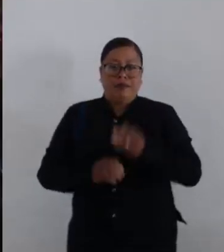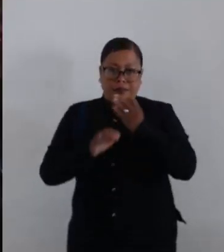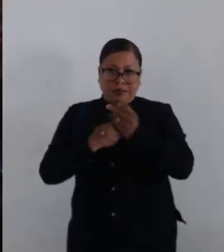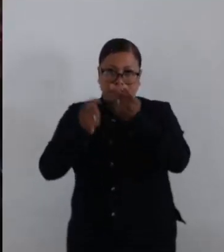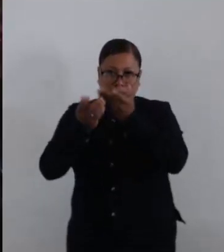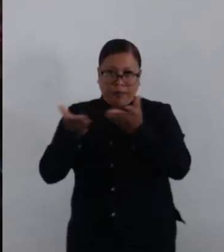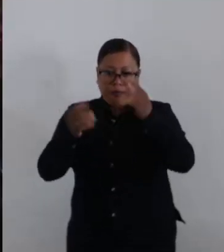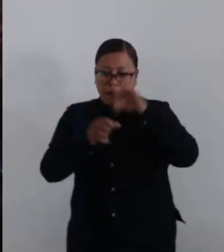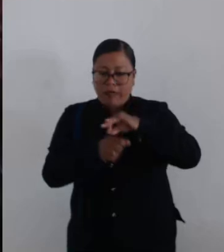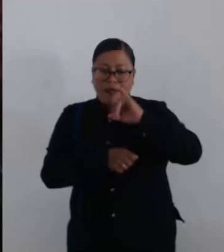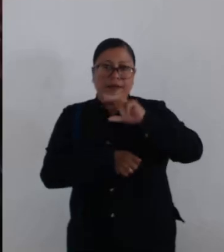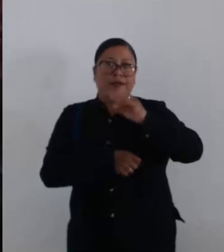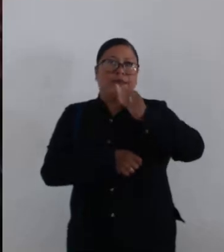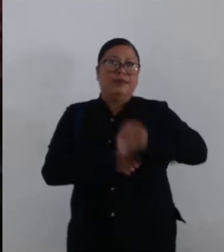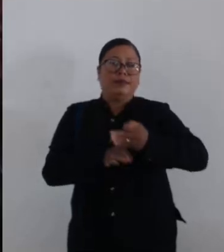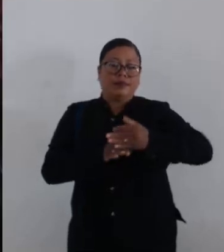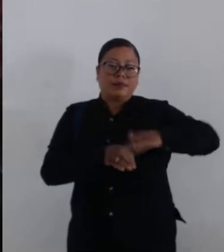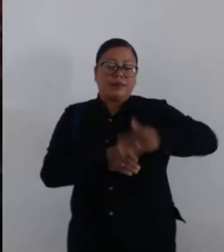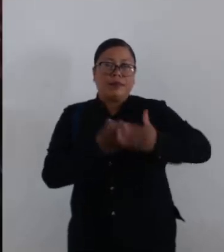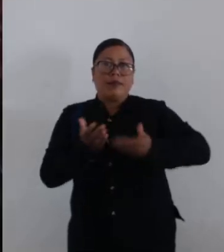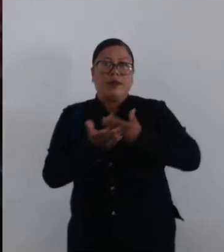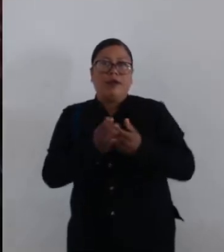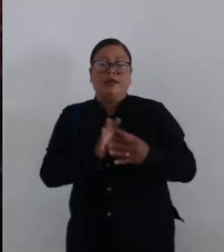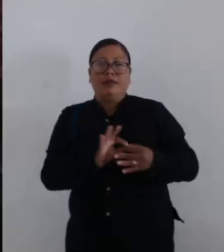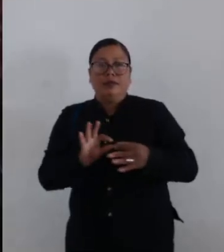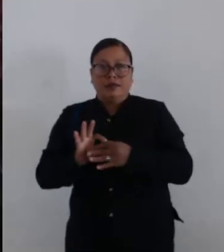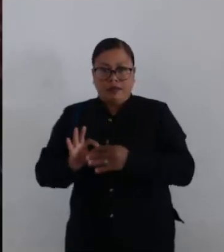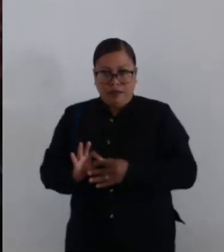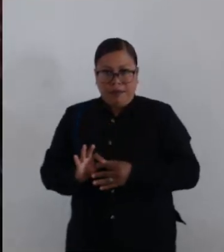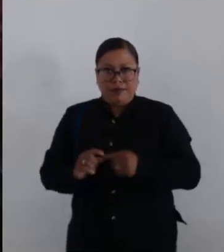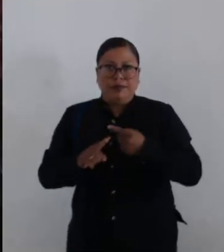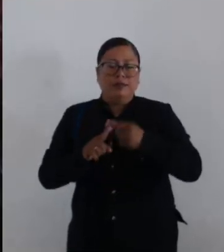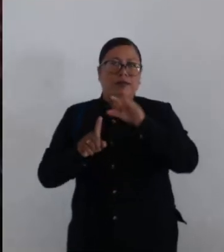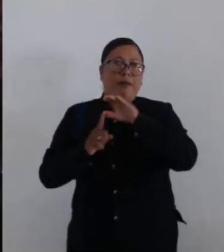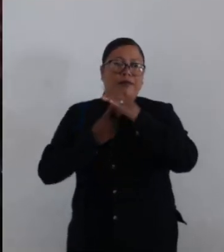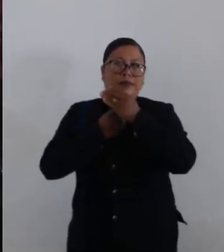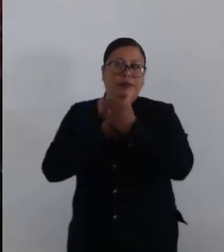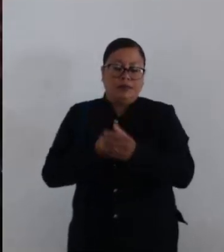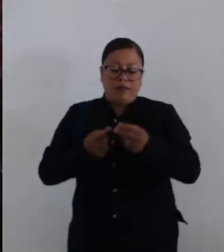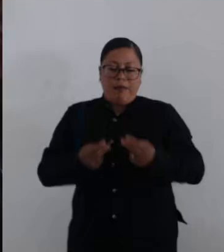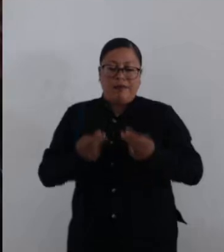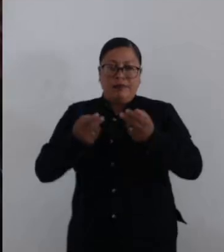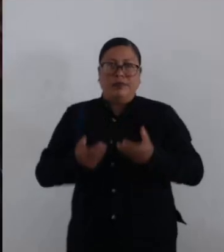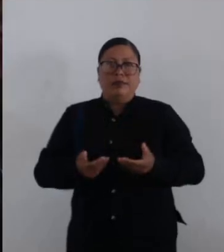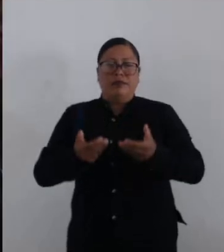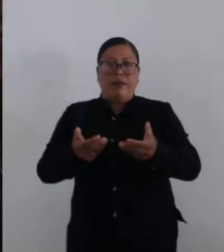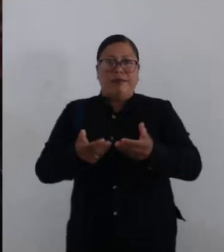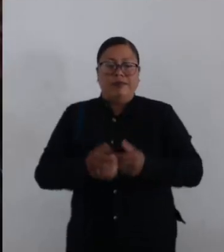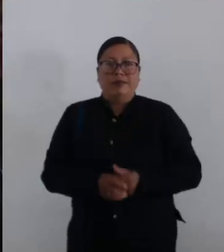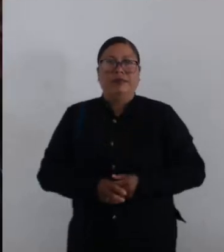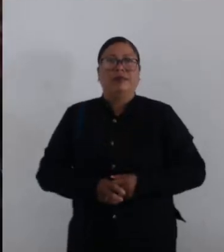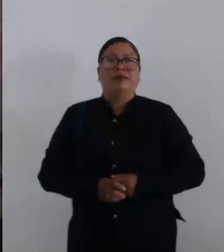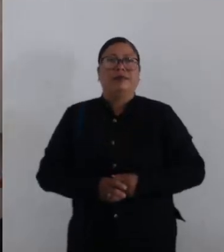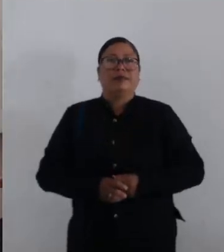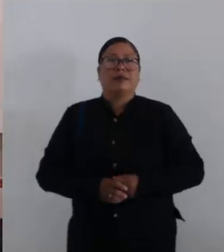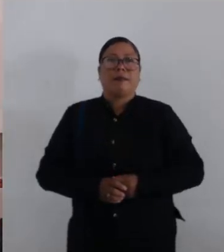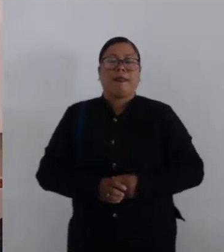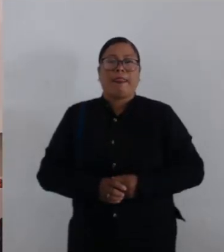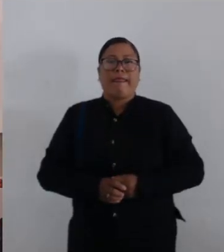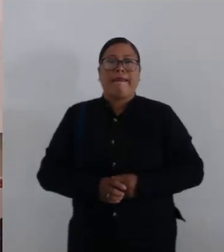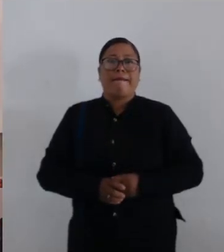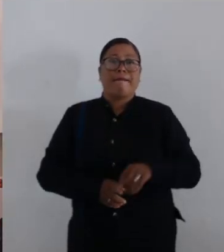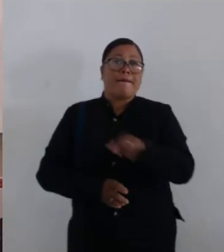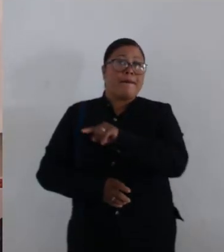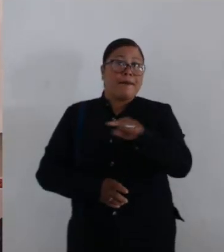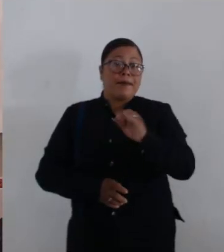votación económica, se pregunta si es de aprobarse el dictamen emitido por la Comisión de Mercados y Comercio en Vía Pública, con el que se acaba de dar